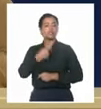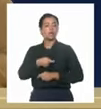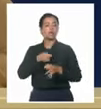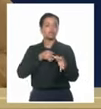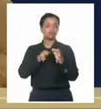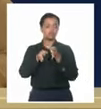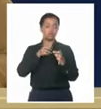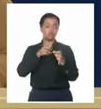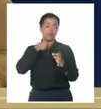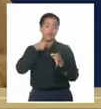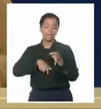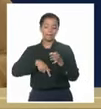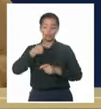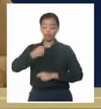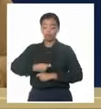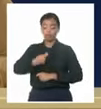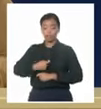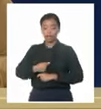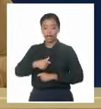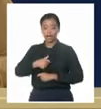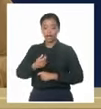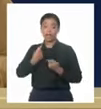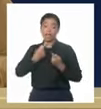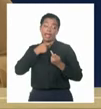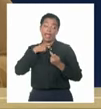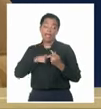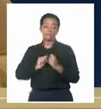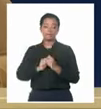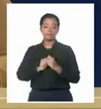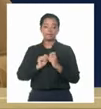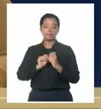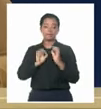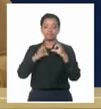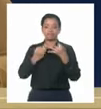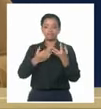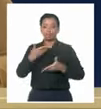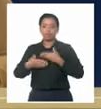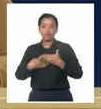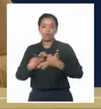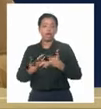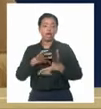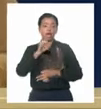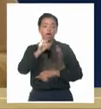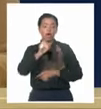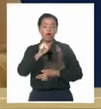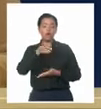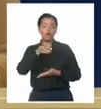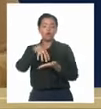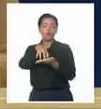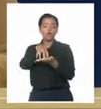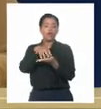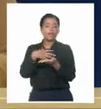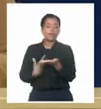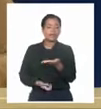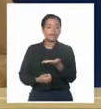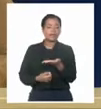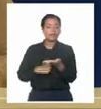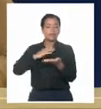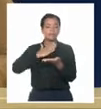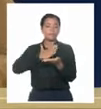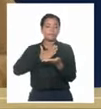el fiscal va a intervenir cuando, sobre todo en aquellos centros en los que son centros o instituciones